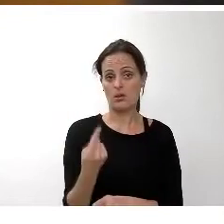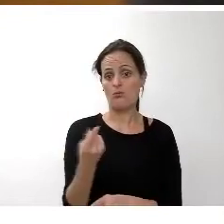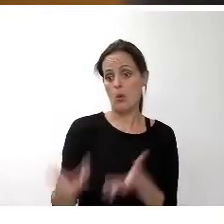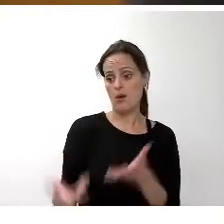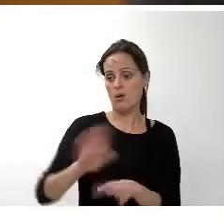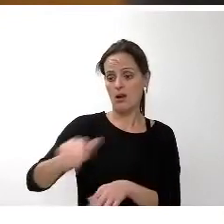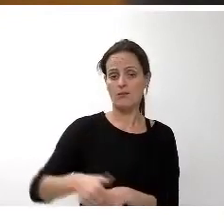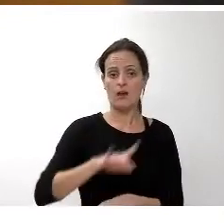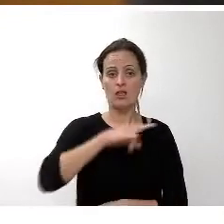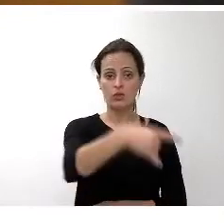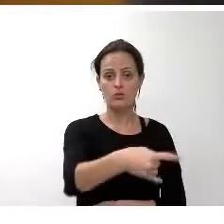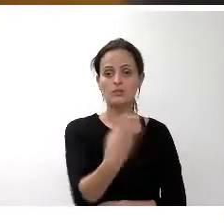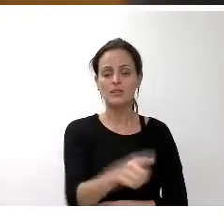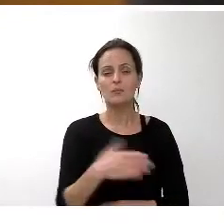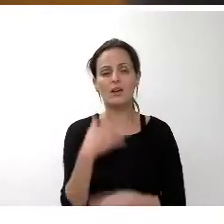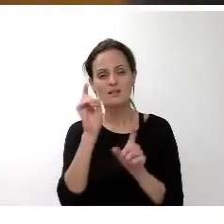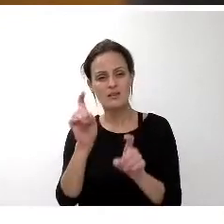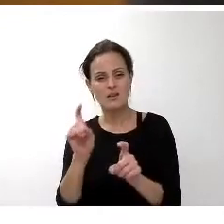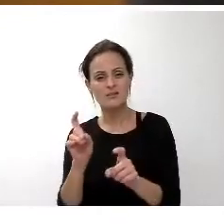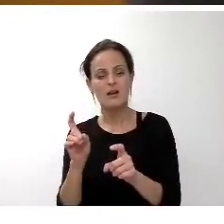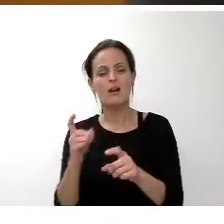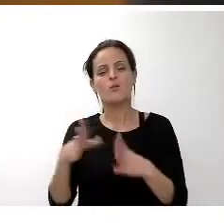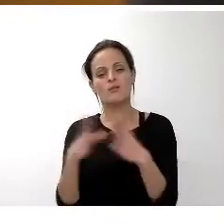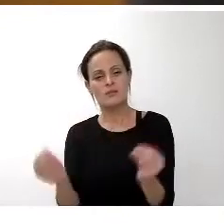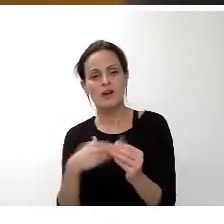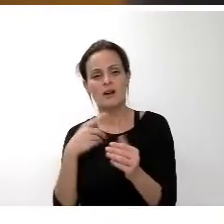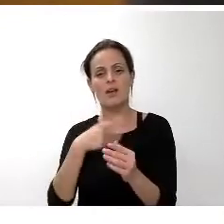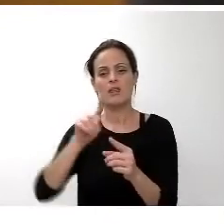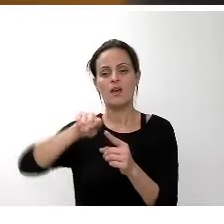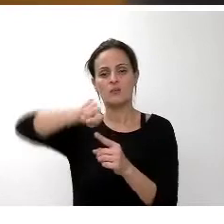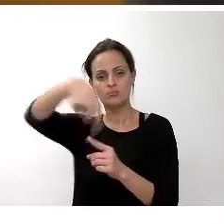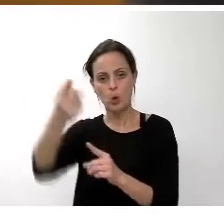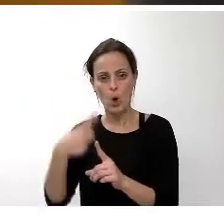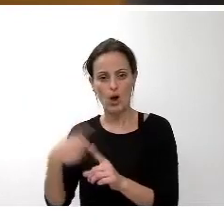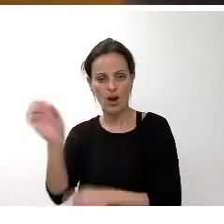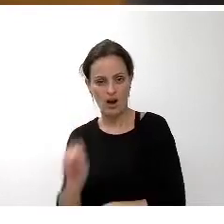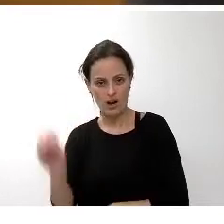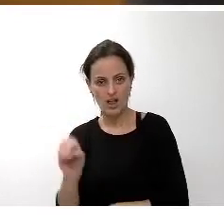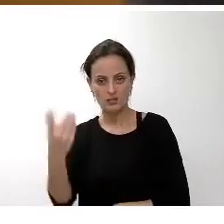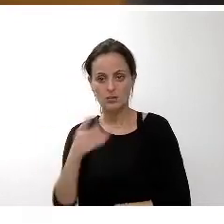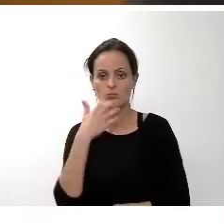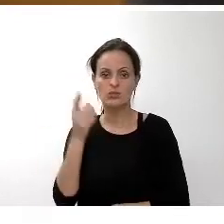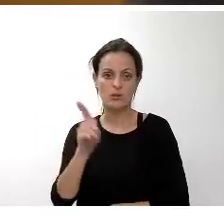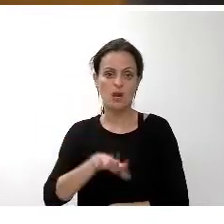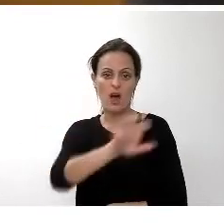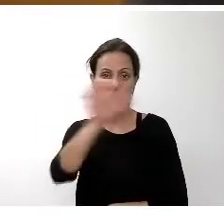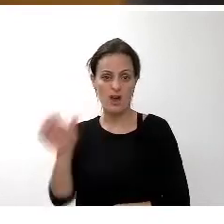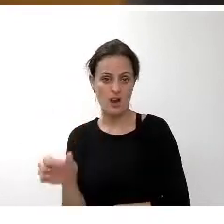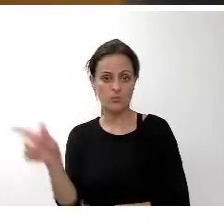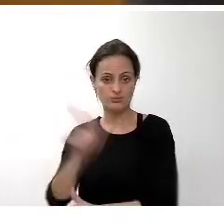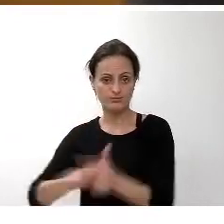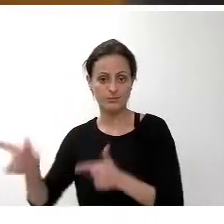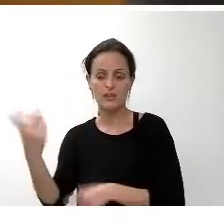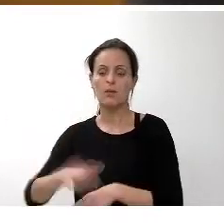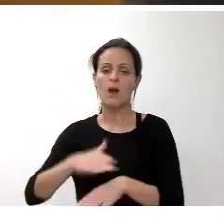el concurso general enseñanza universitaria de posgrado especialización investigación Erasmus además de estudios universitarios que no puedan realizarse en la isla